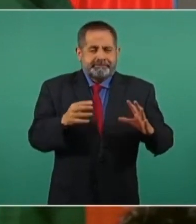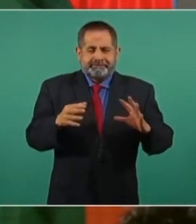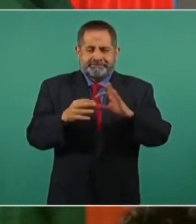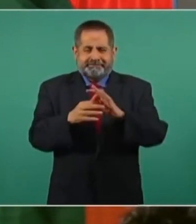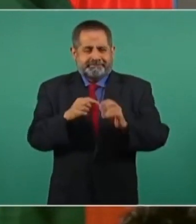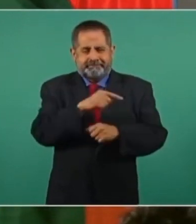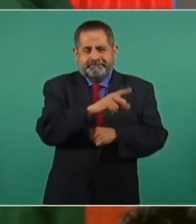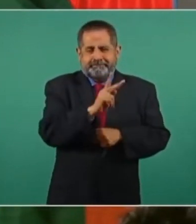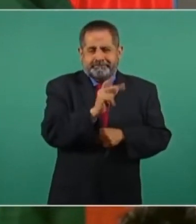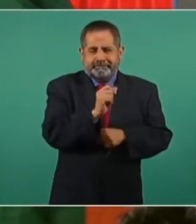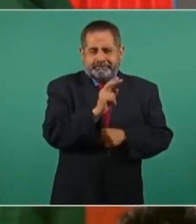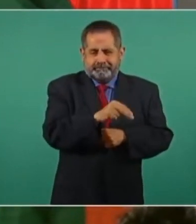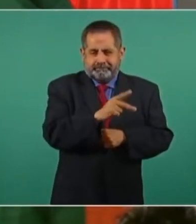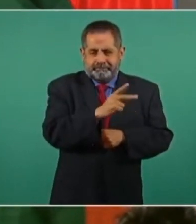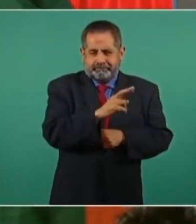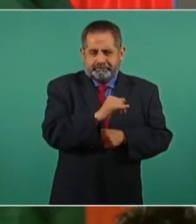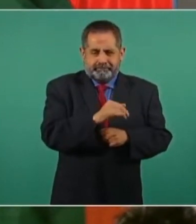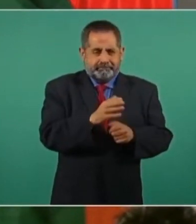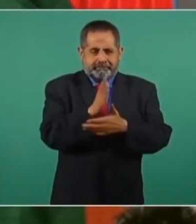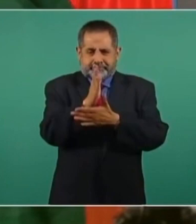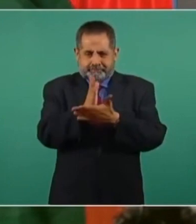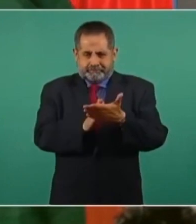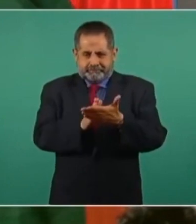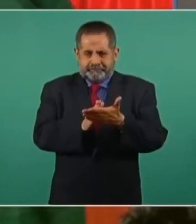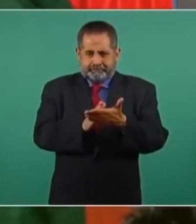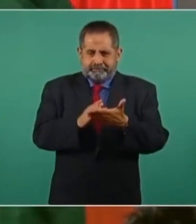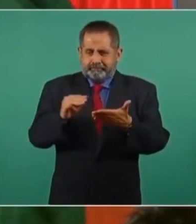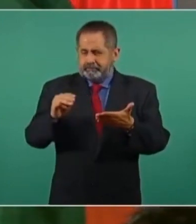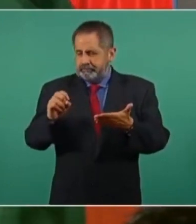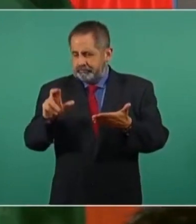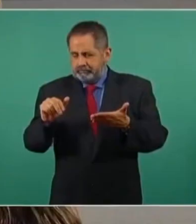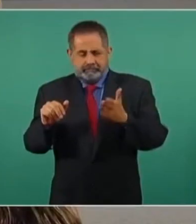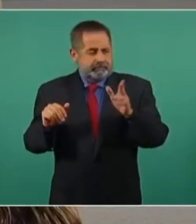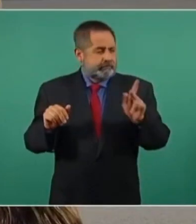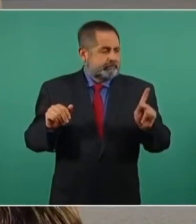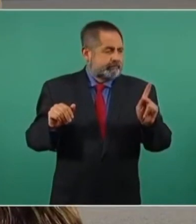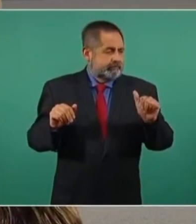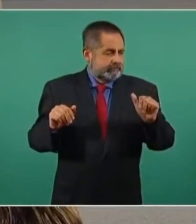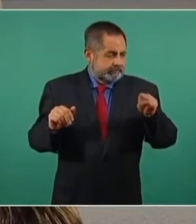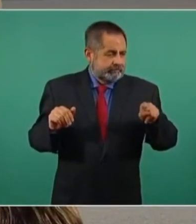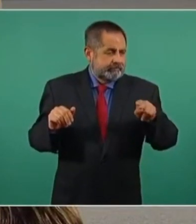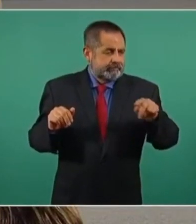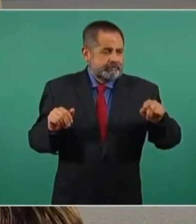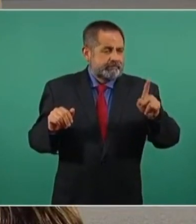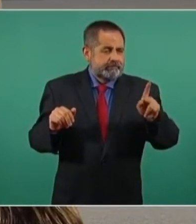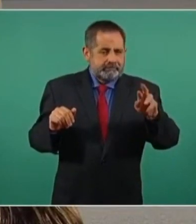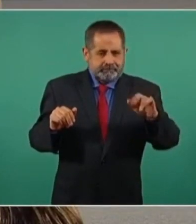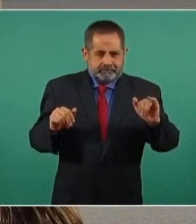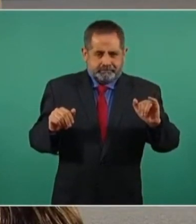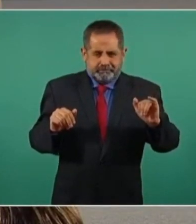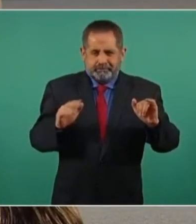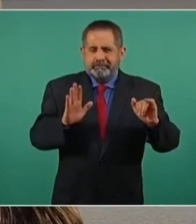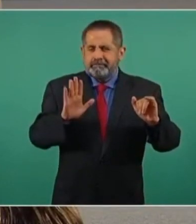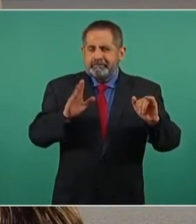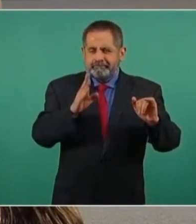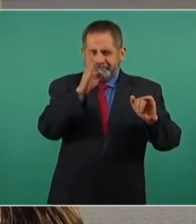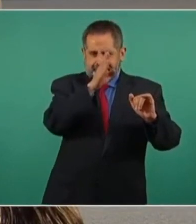del PAN y el PRI y hay como una frontera,